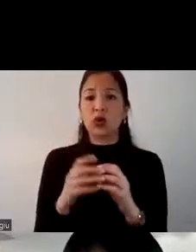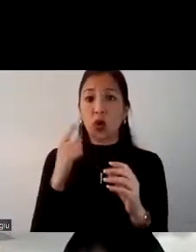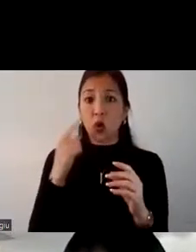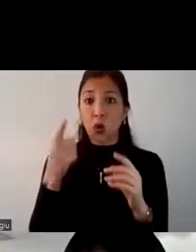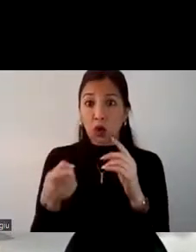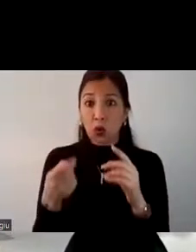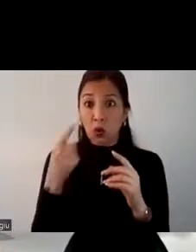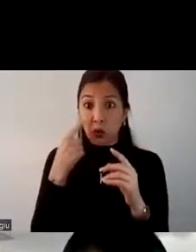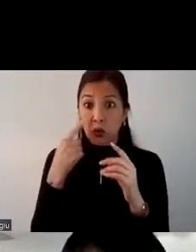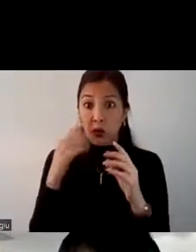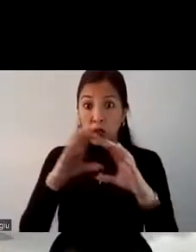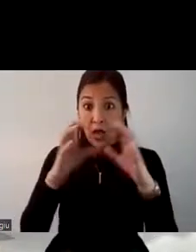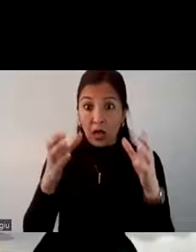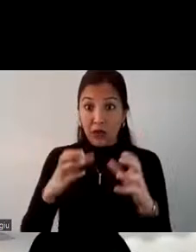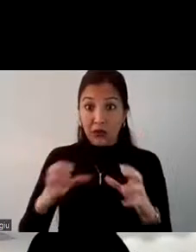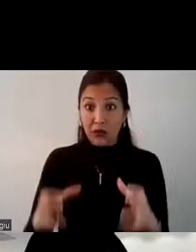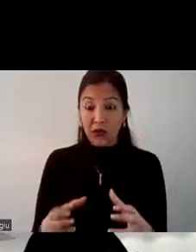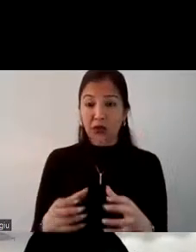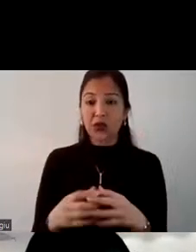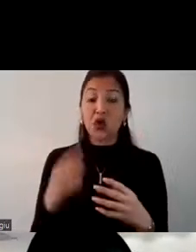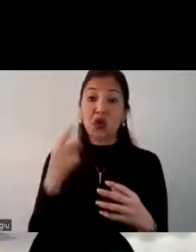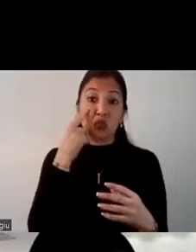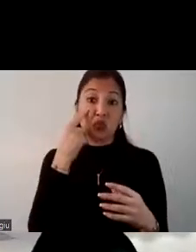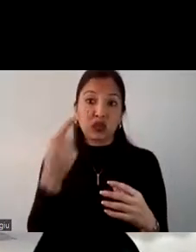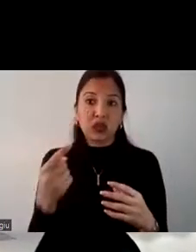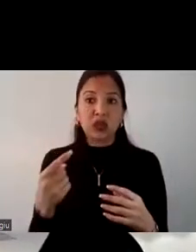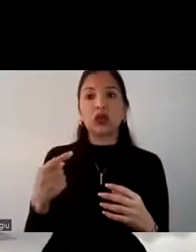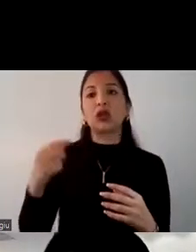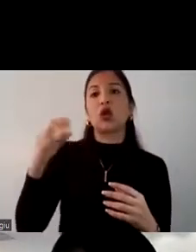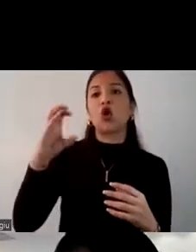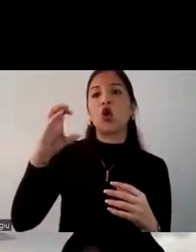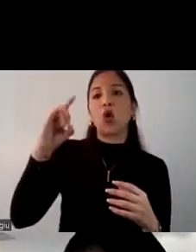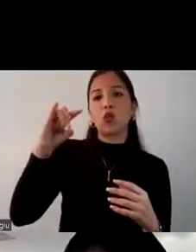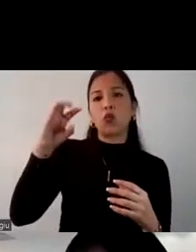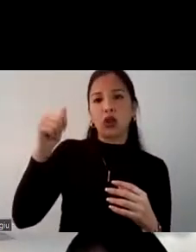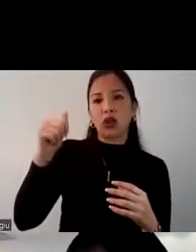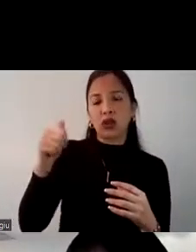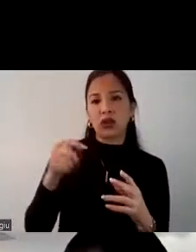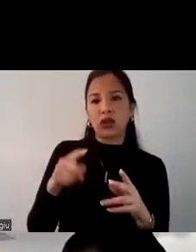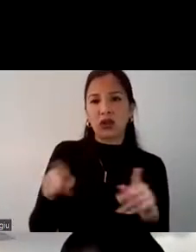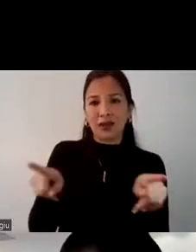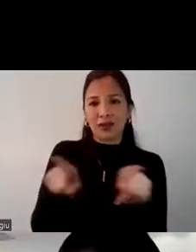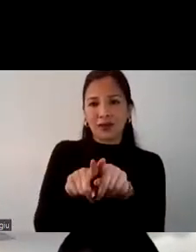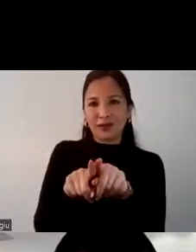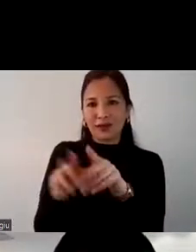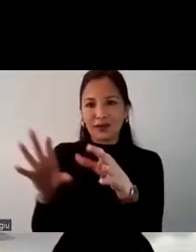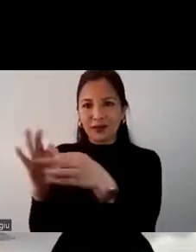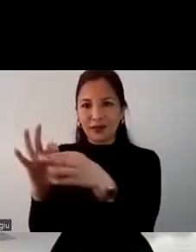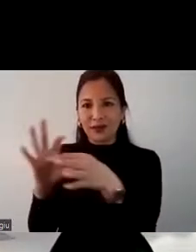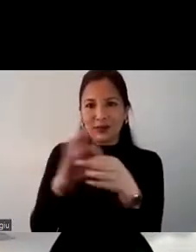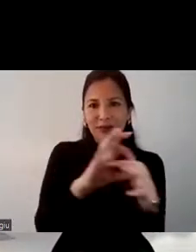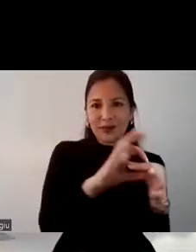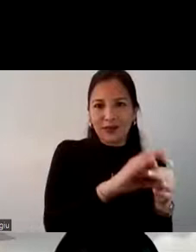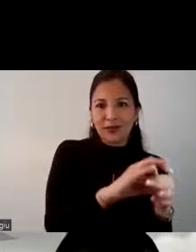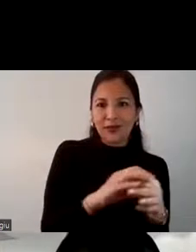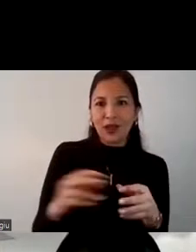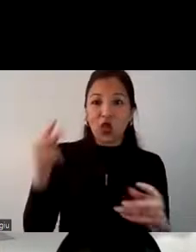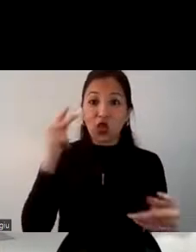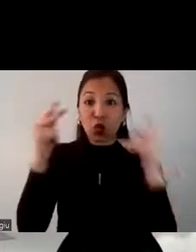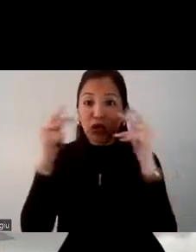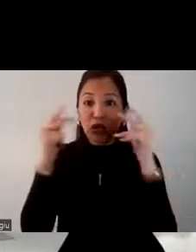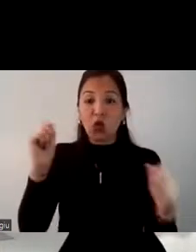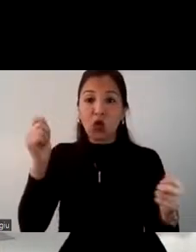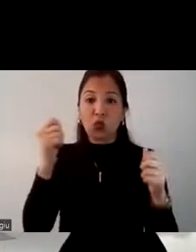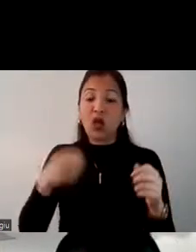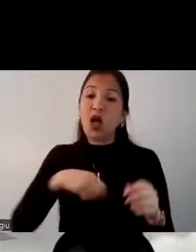sitios, sitios arqueológicos, visitar comunidades nativas. Esto tiene que, esto va muy ligado al turismo de naturaleza, actividades